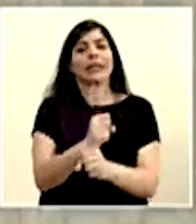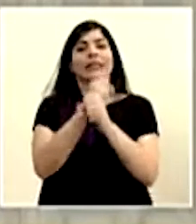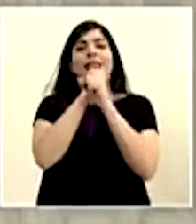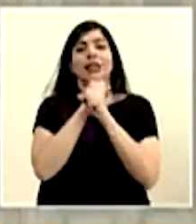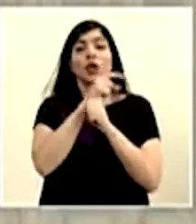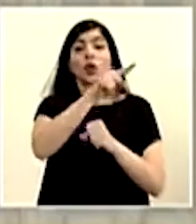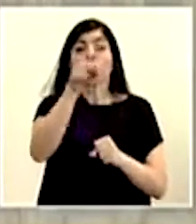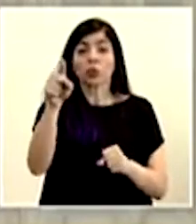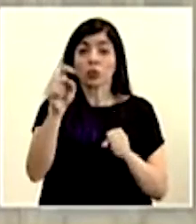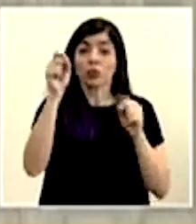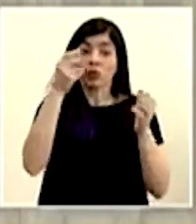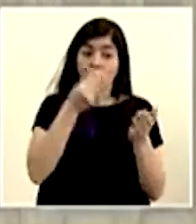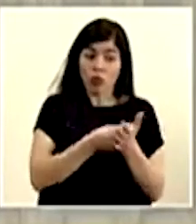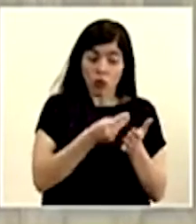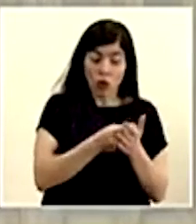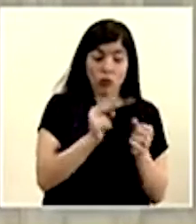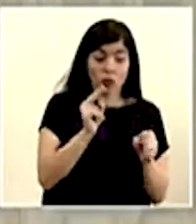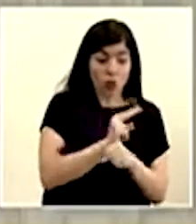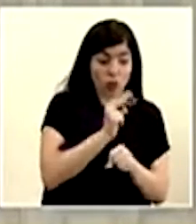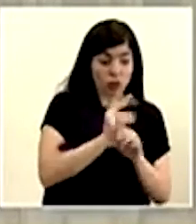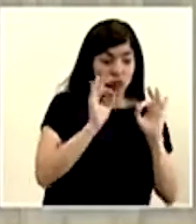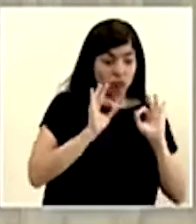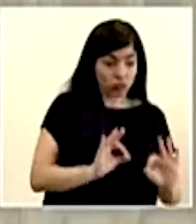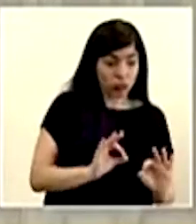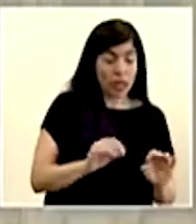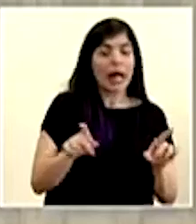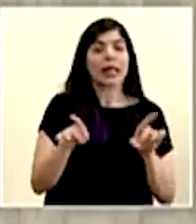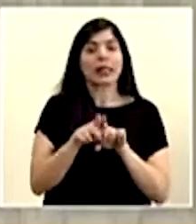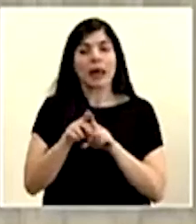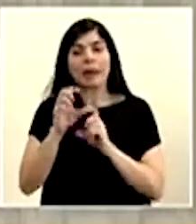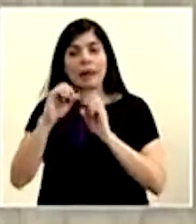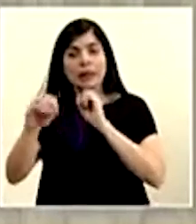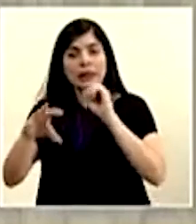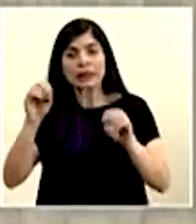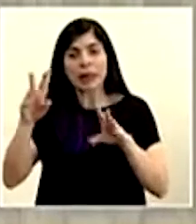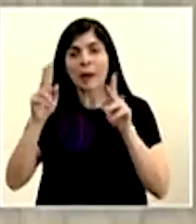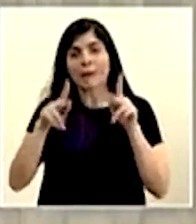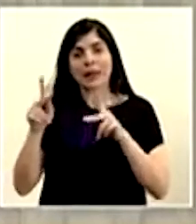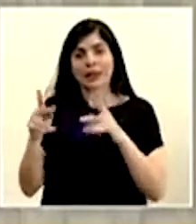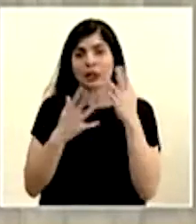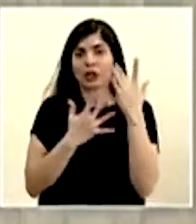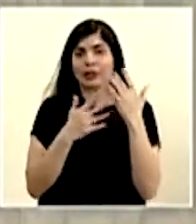podamos no solo ejecutar los recursos de forma transparente, sino llegando a quien verdaderamente está esperando de ellos.